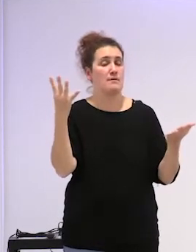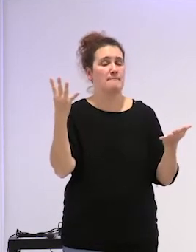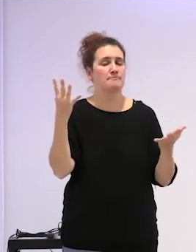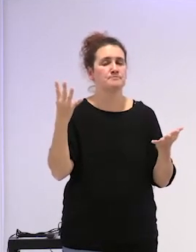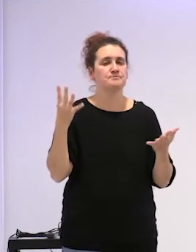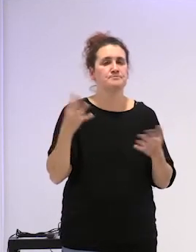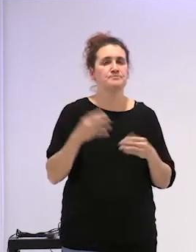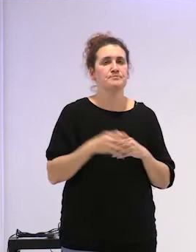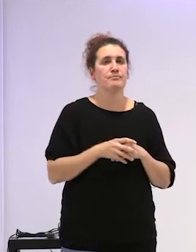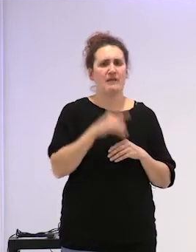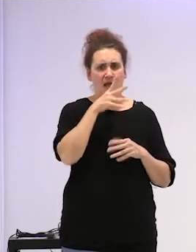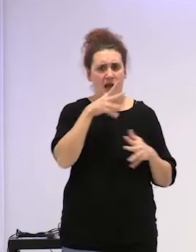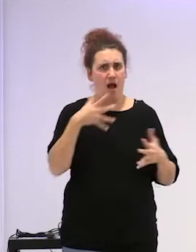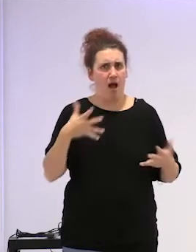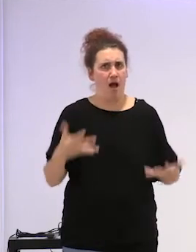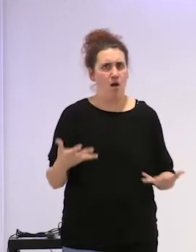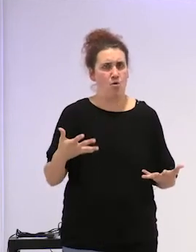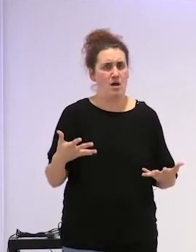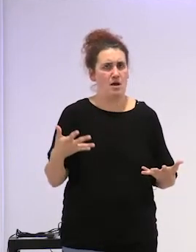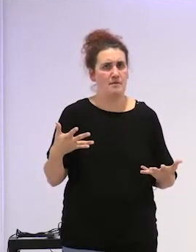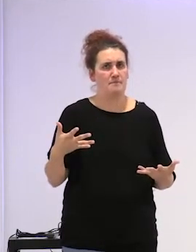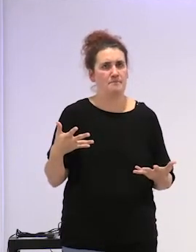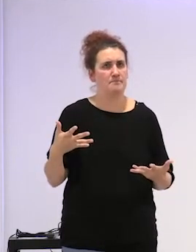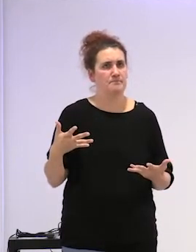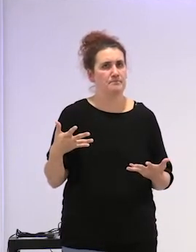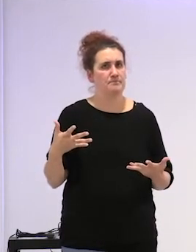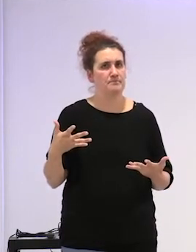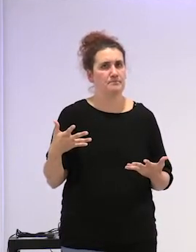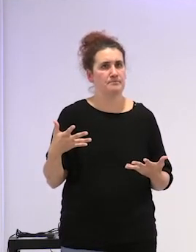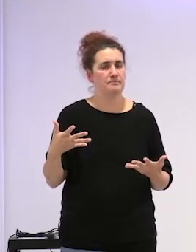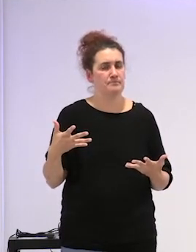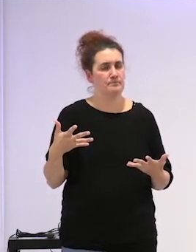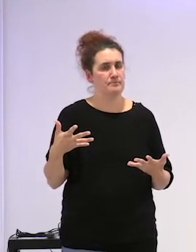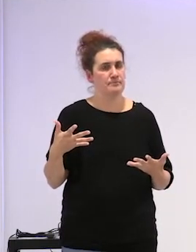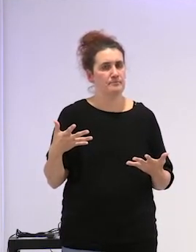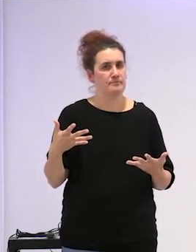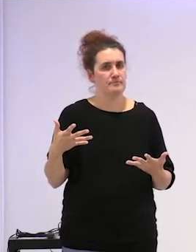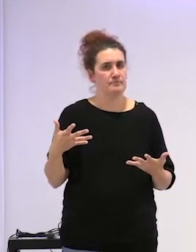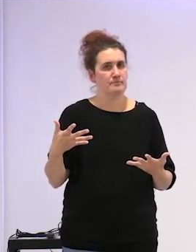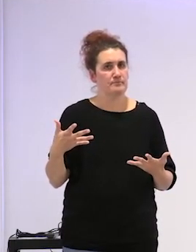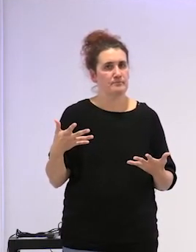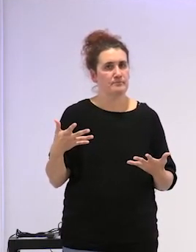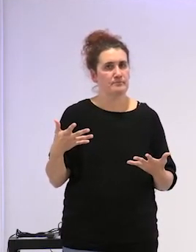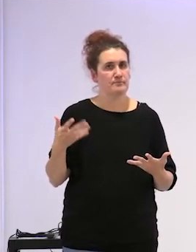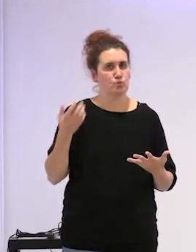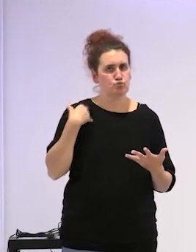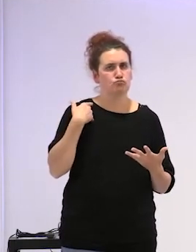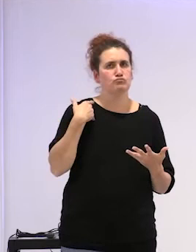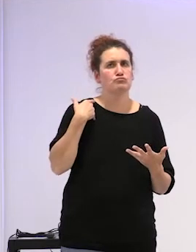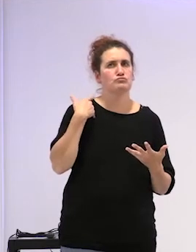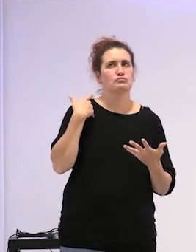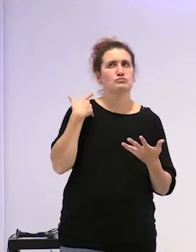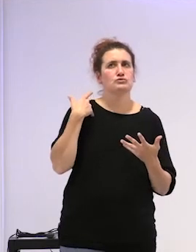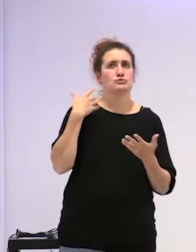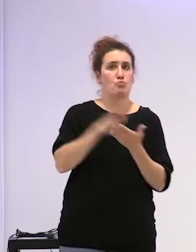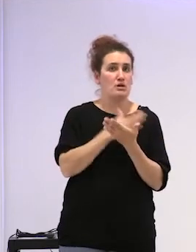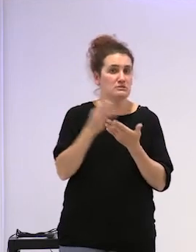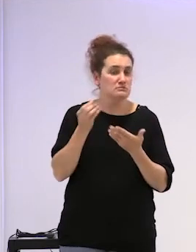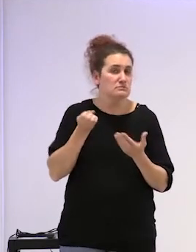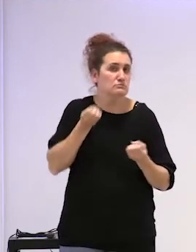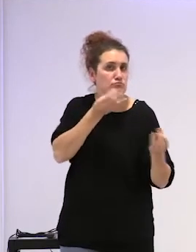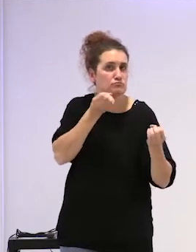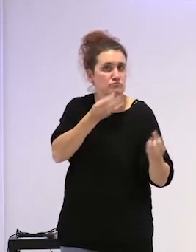actualmente pues pues se hacen charlas recitales acabamos de